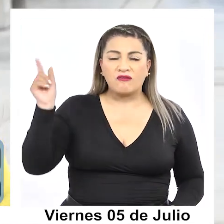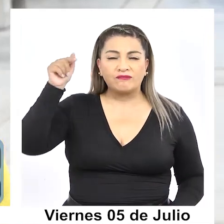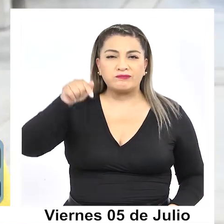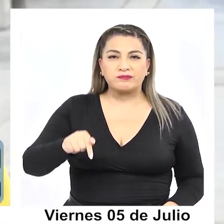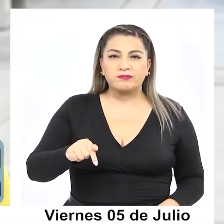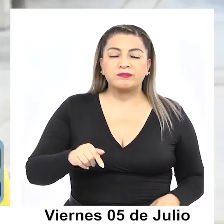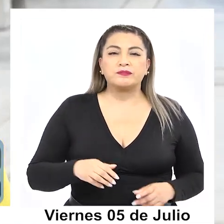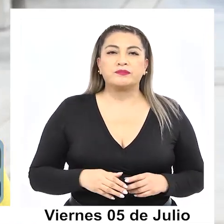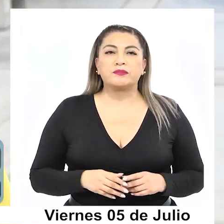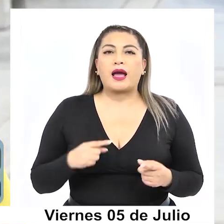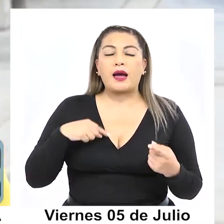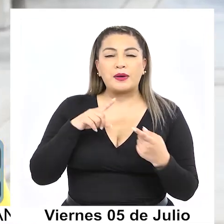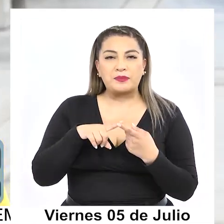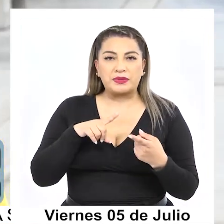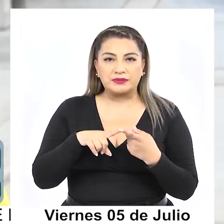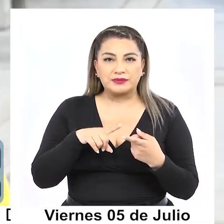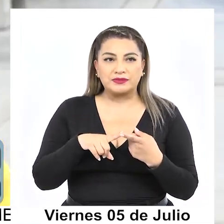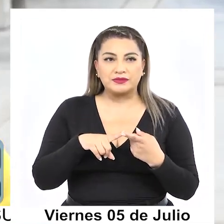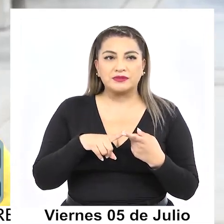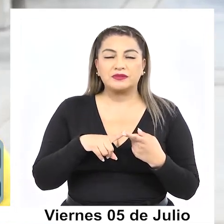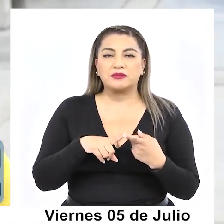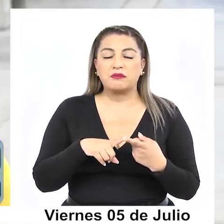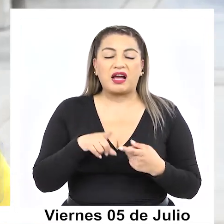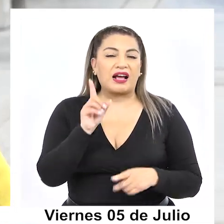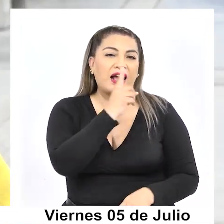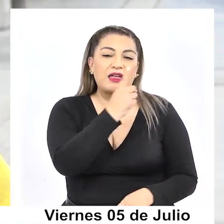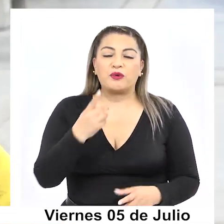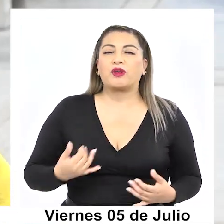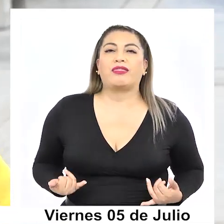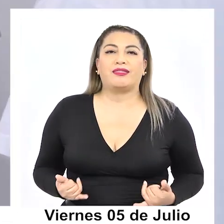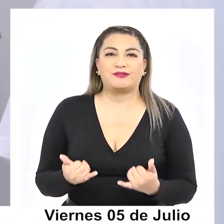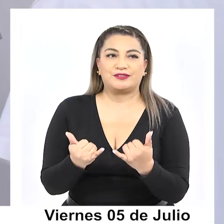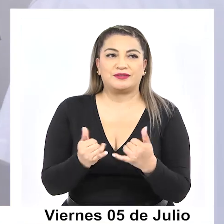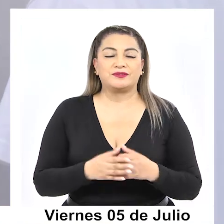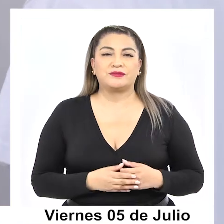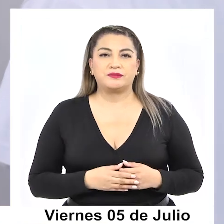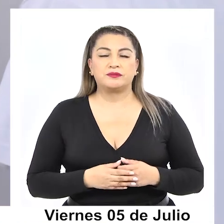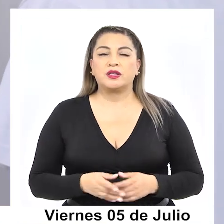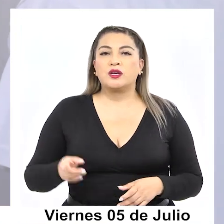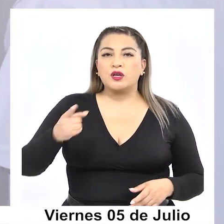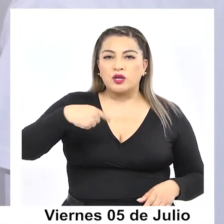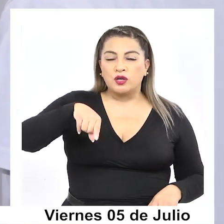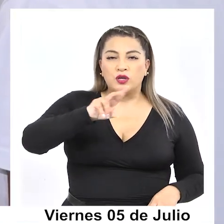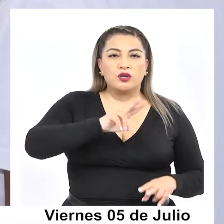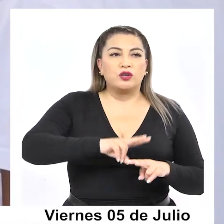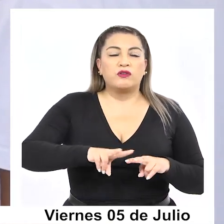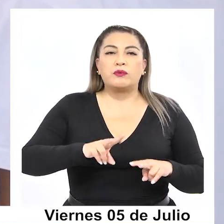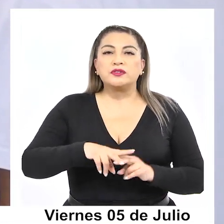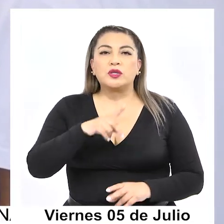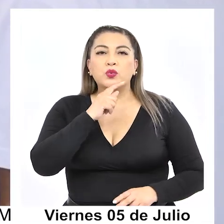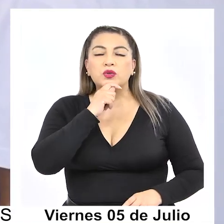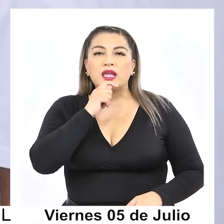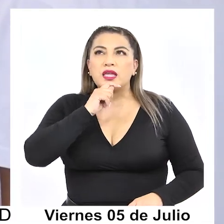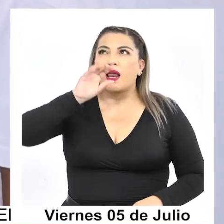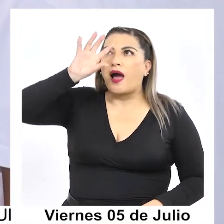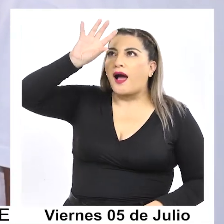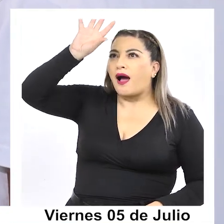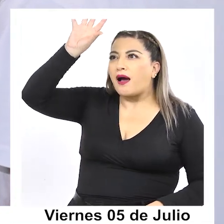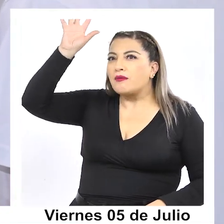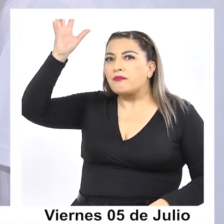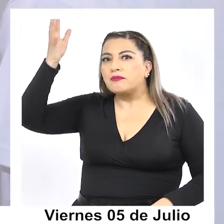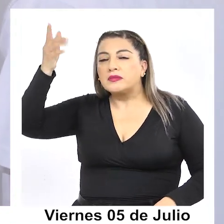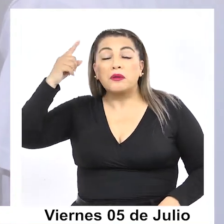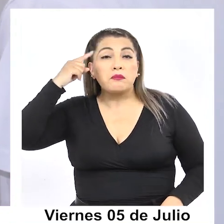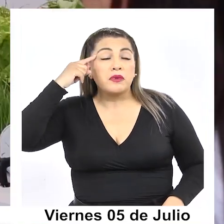a participar, pero de una manera más entretenida, ¿no? Más lúdica. Nosotros vamos a hacer un taller ambiental. Nuestra idea